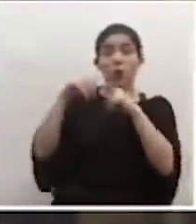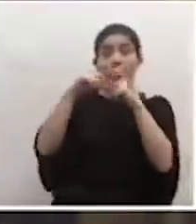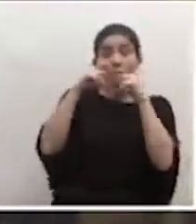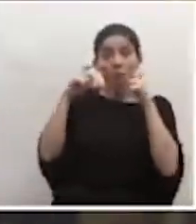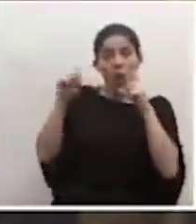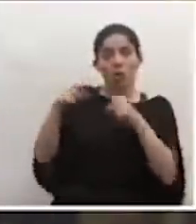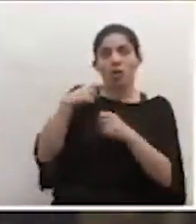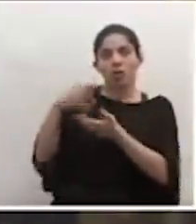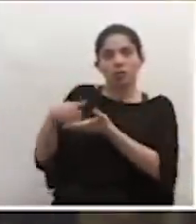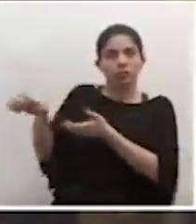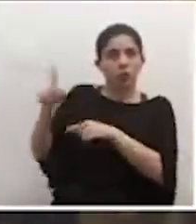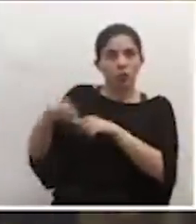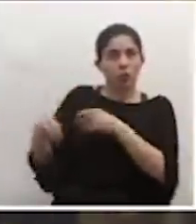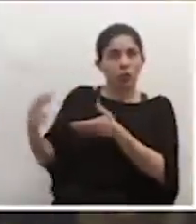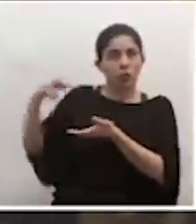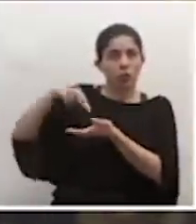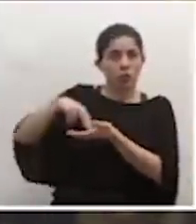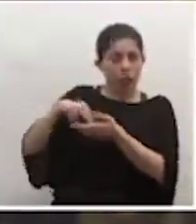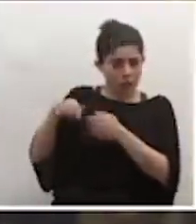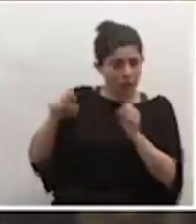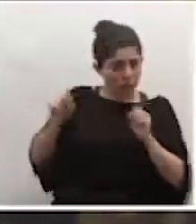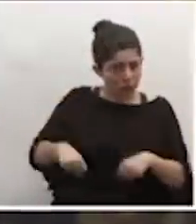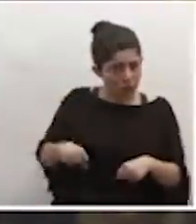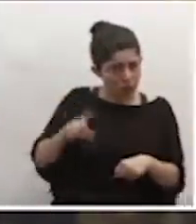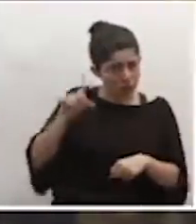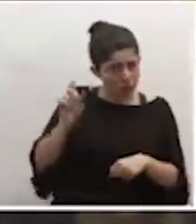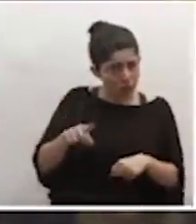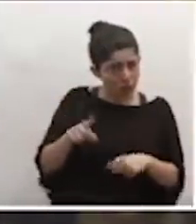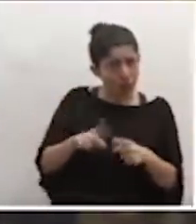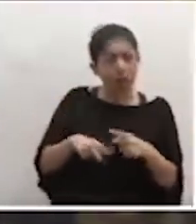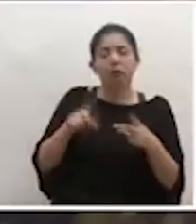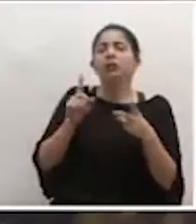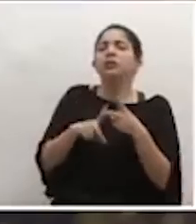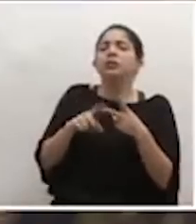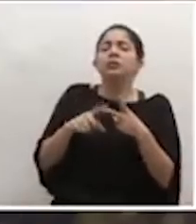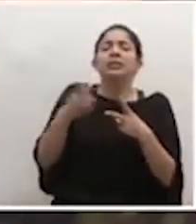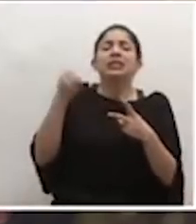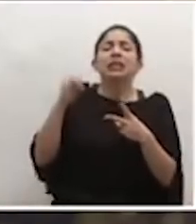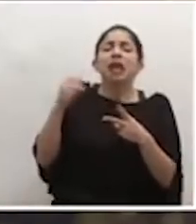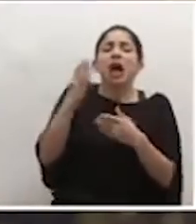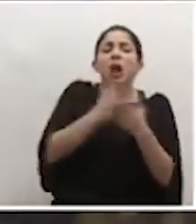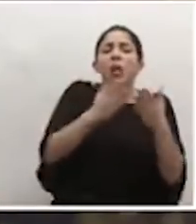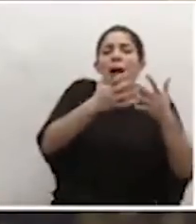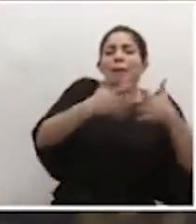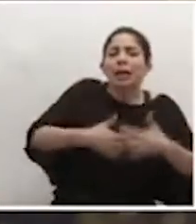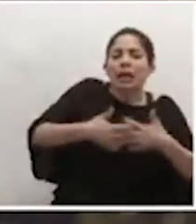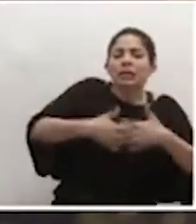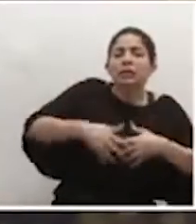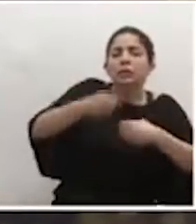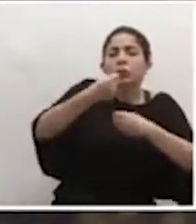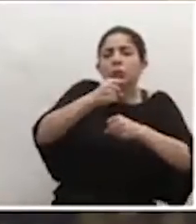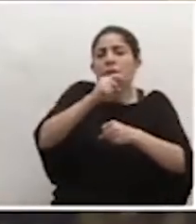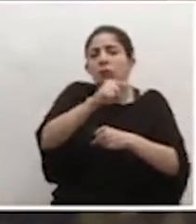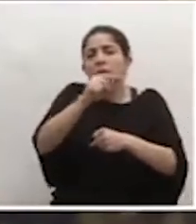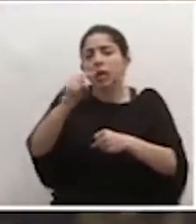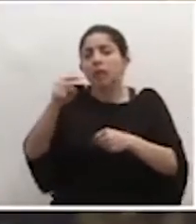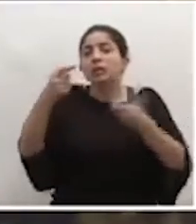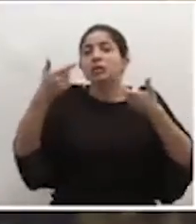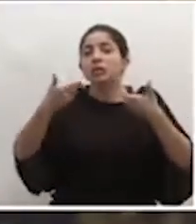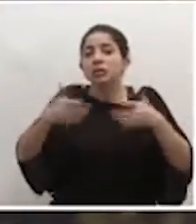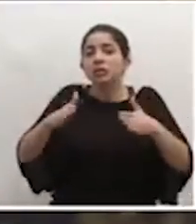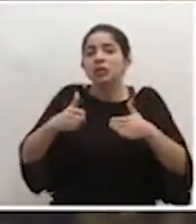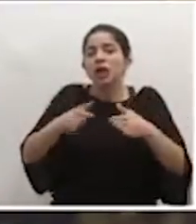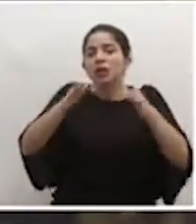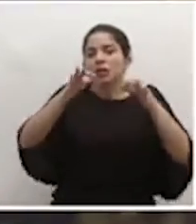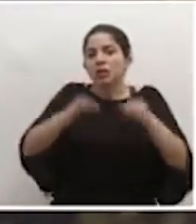por lo menos en esa línea, si es posible. Además, si hay una serie de empresas, municipalidades y otros, que han tomado ya de